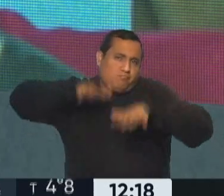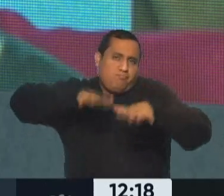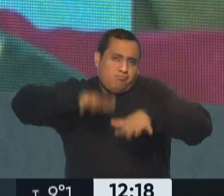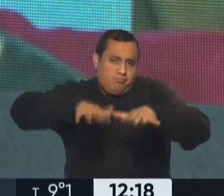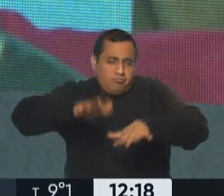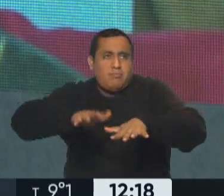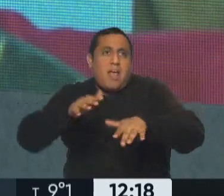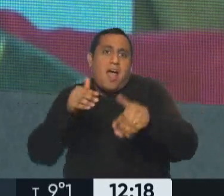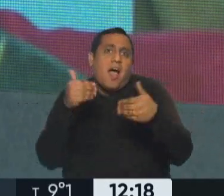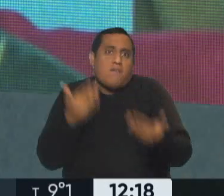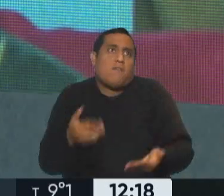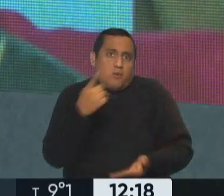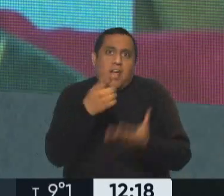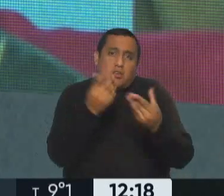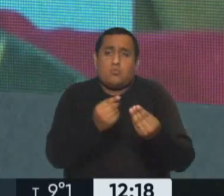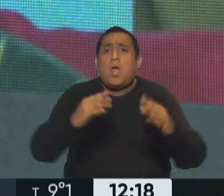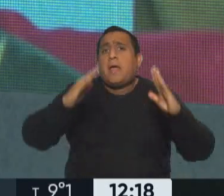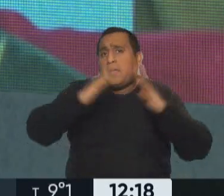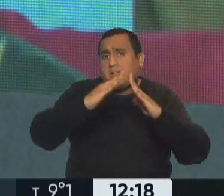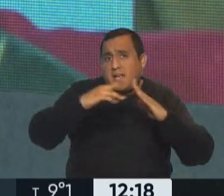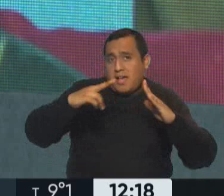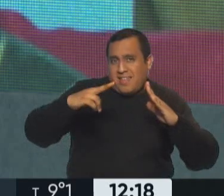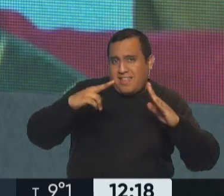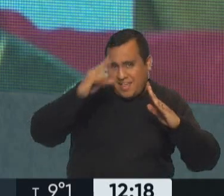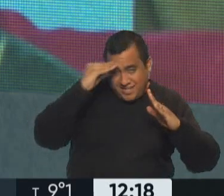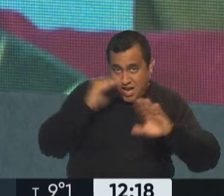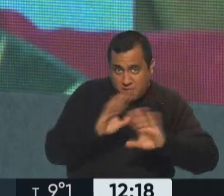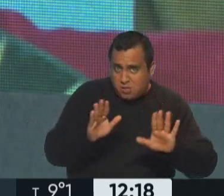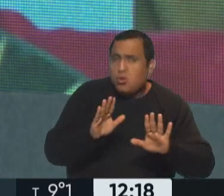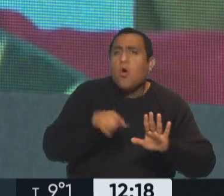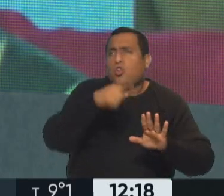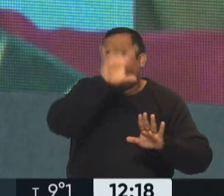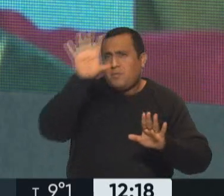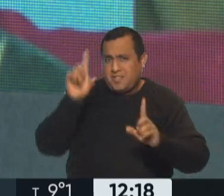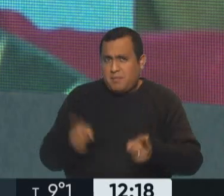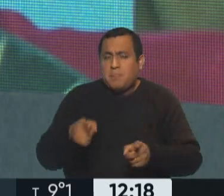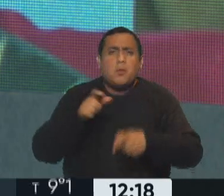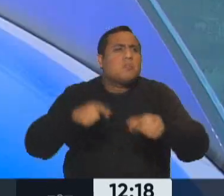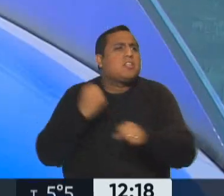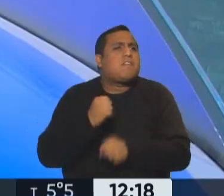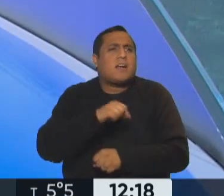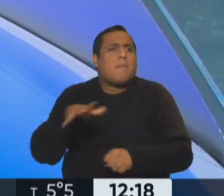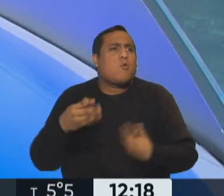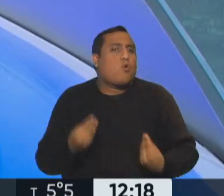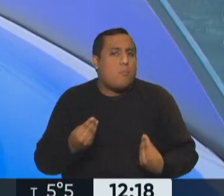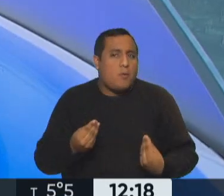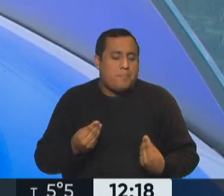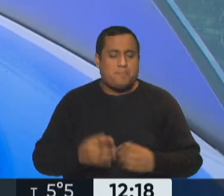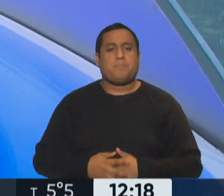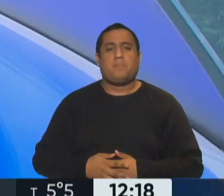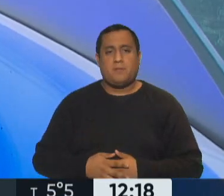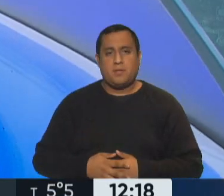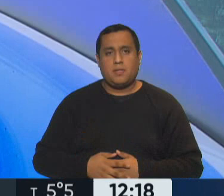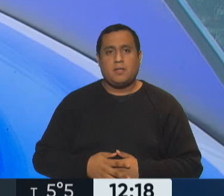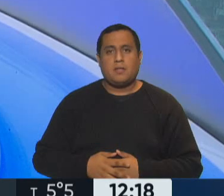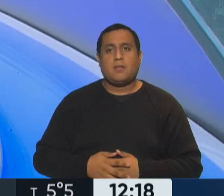dieron únicamente en el domicilio en Recoleta, sino que en el resto del país. Ahora, ¿qué pasa con el campo? Bueno, acaba de recibir una